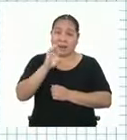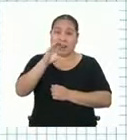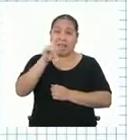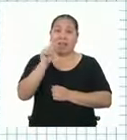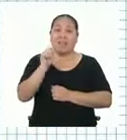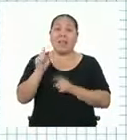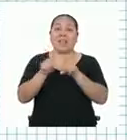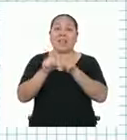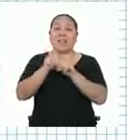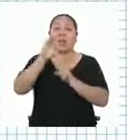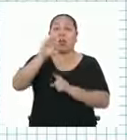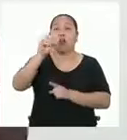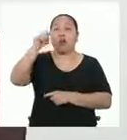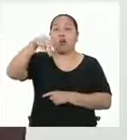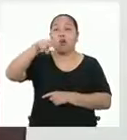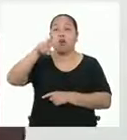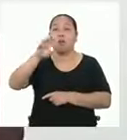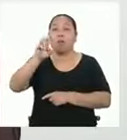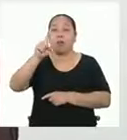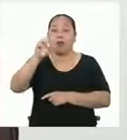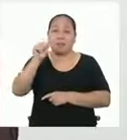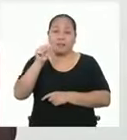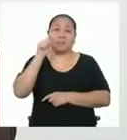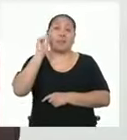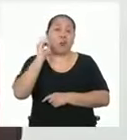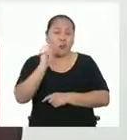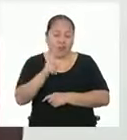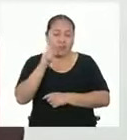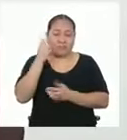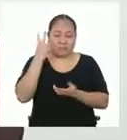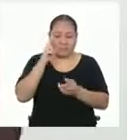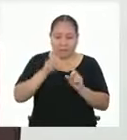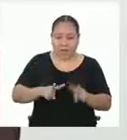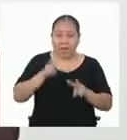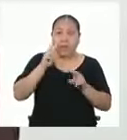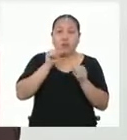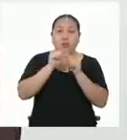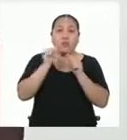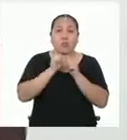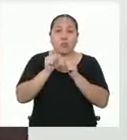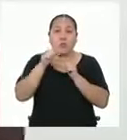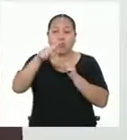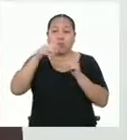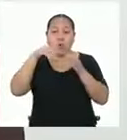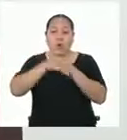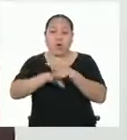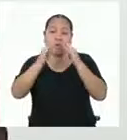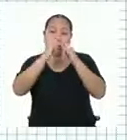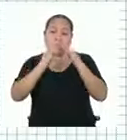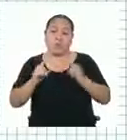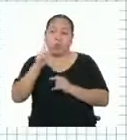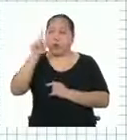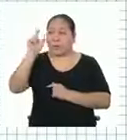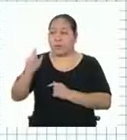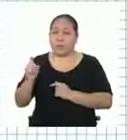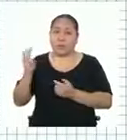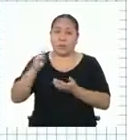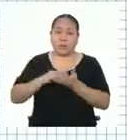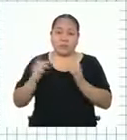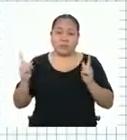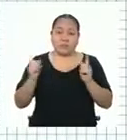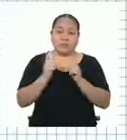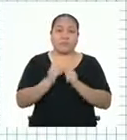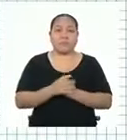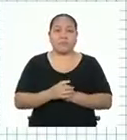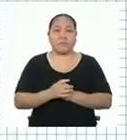Considerando eso, empezaremos con los cálculos para que diseñes una carpa donde ingreses tú y una persona más. ¡Súper!